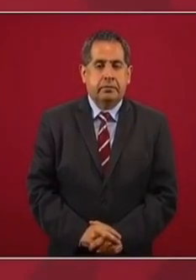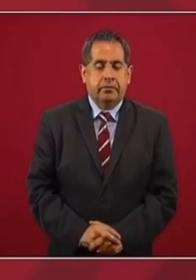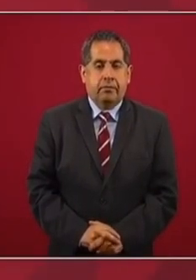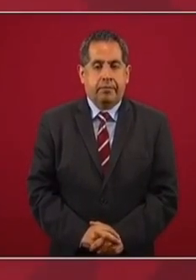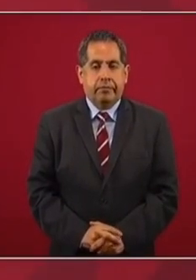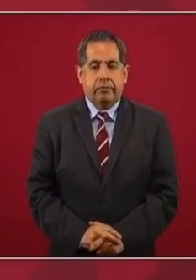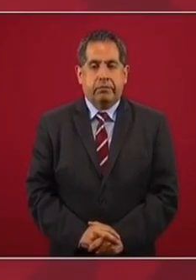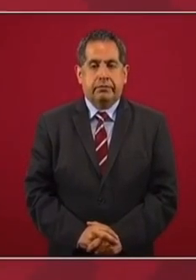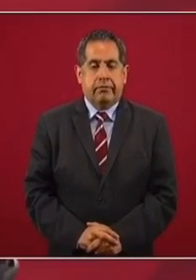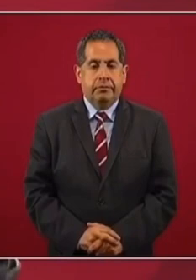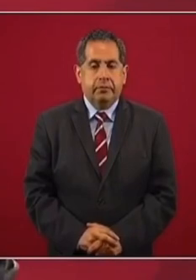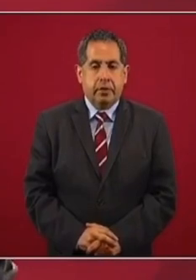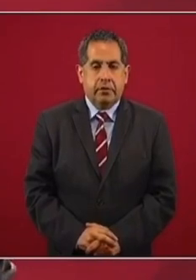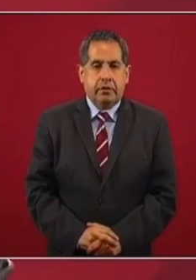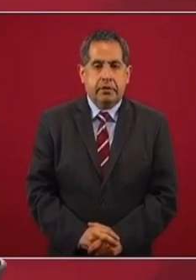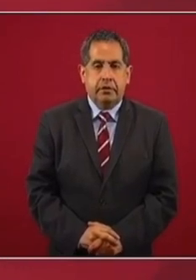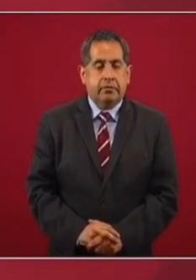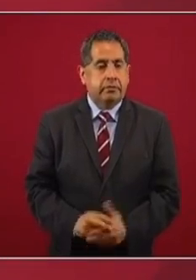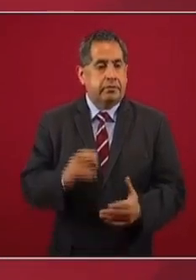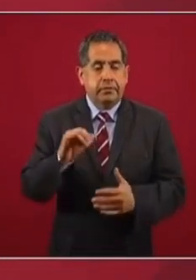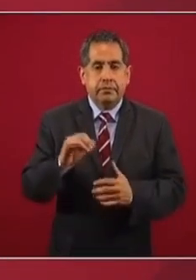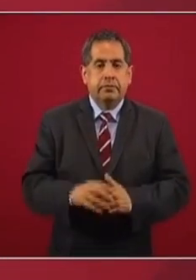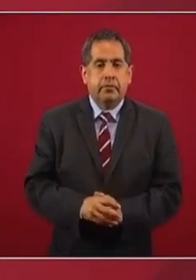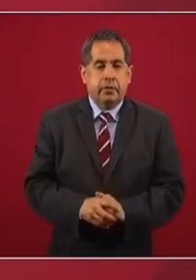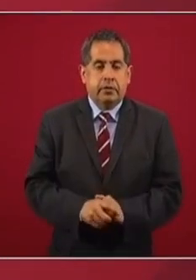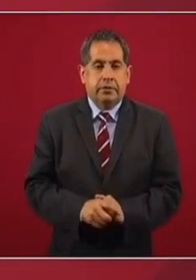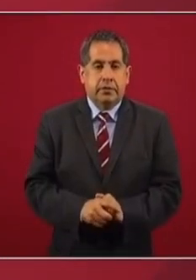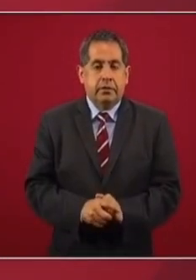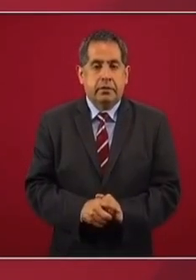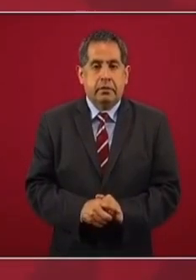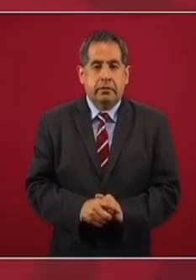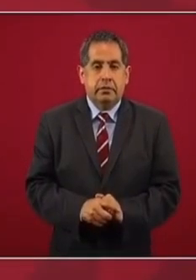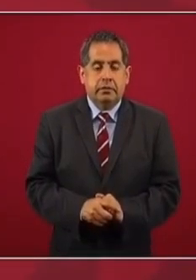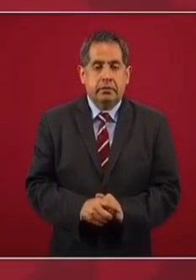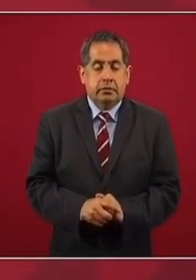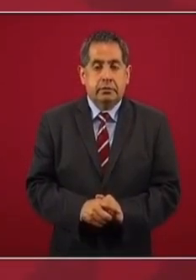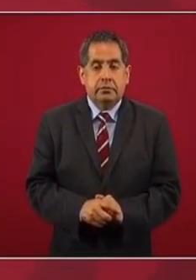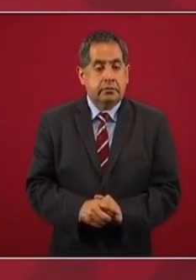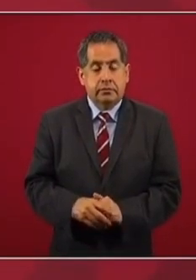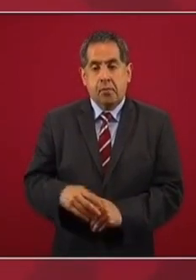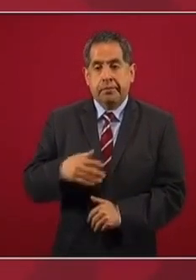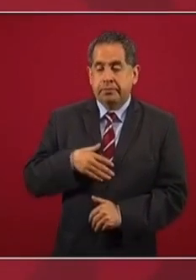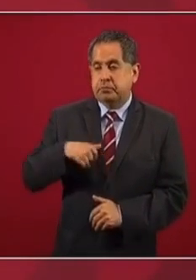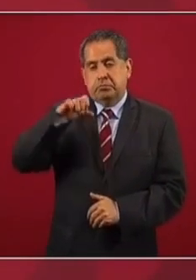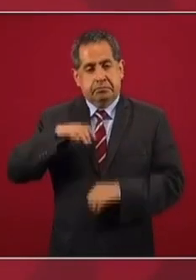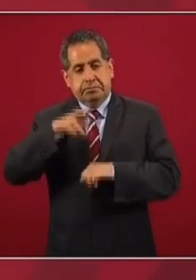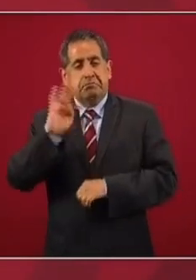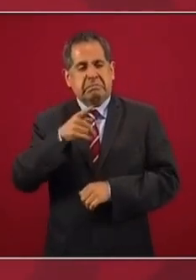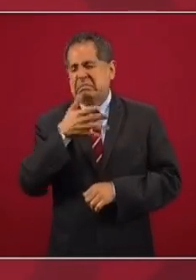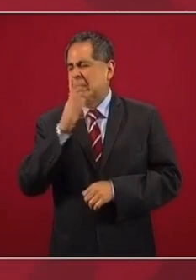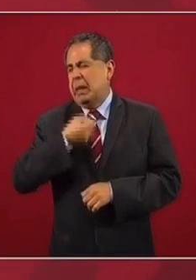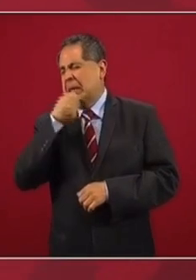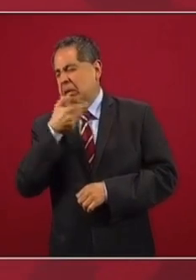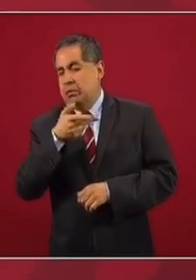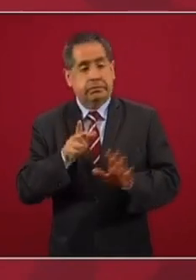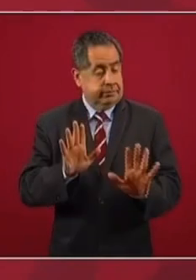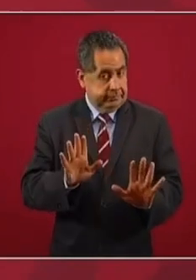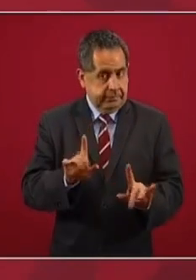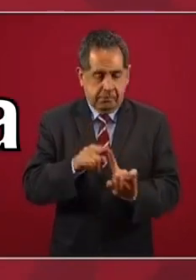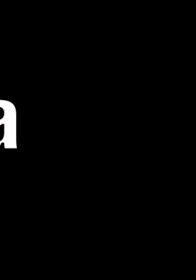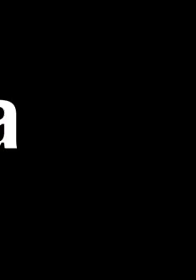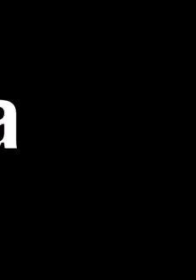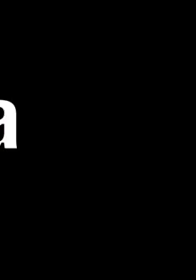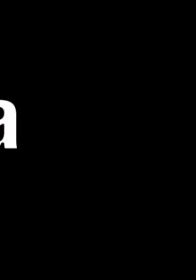Este, sí, soy mayor, pueden decir que estoy checheando, pero estoy,